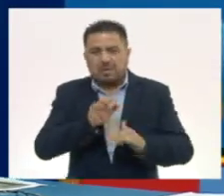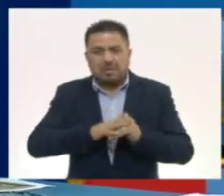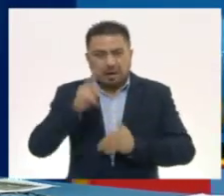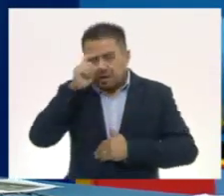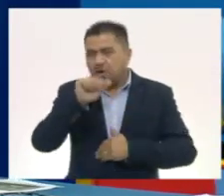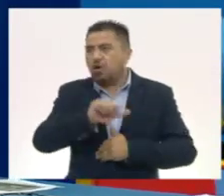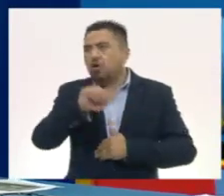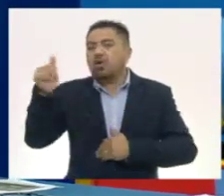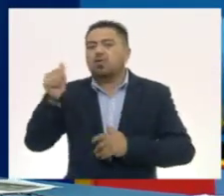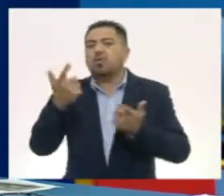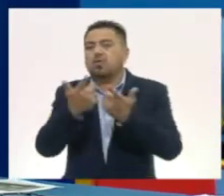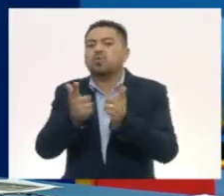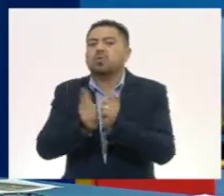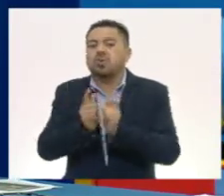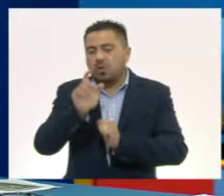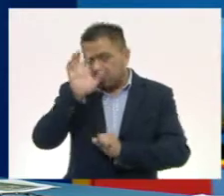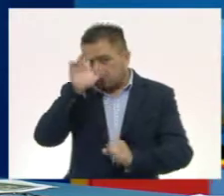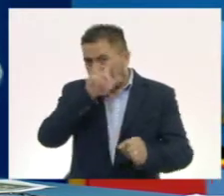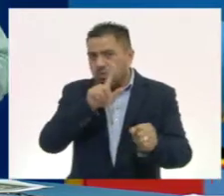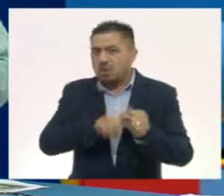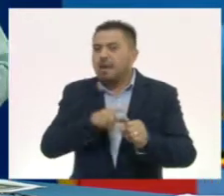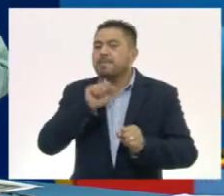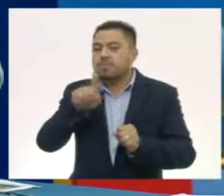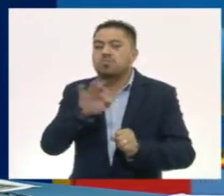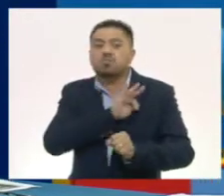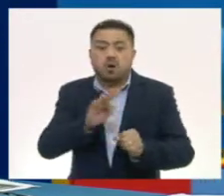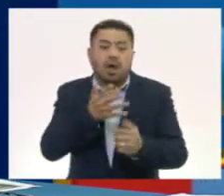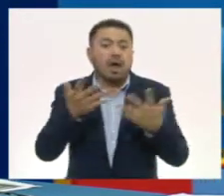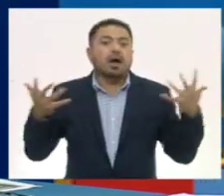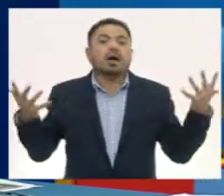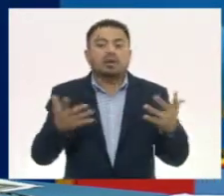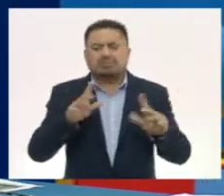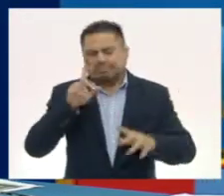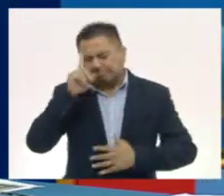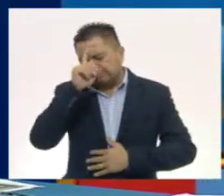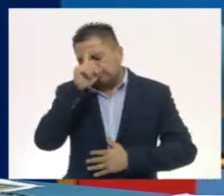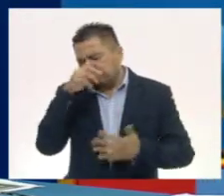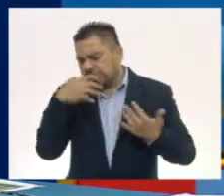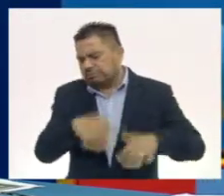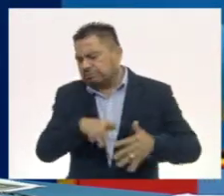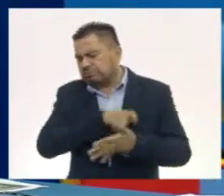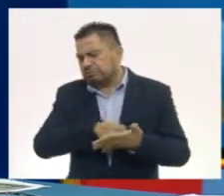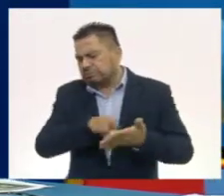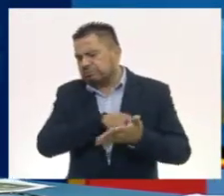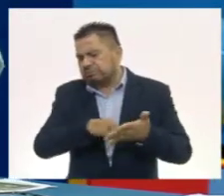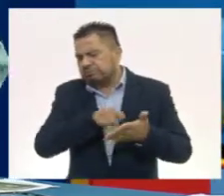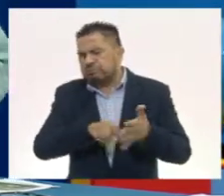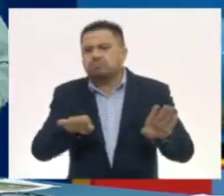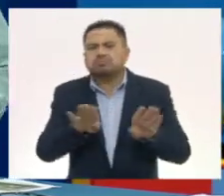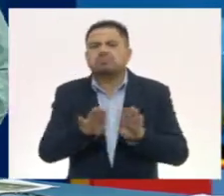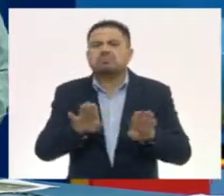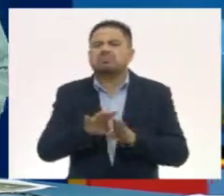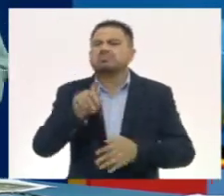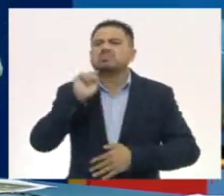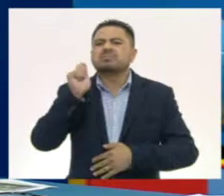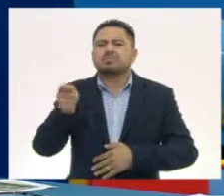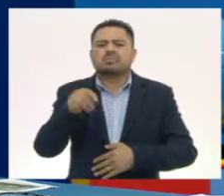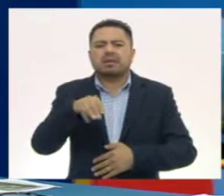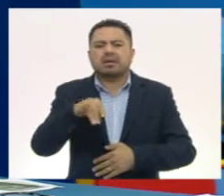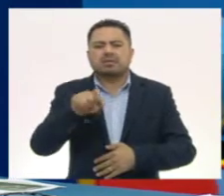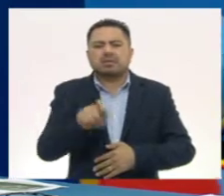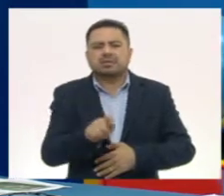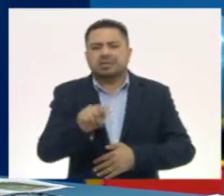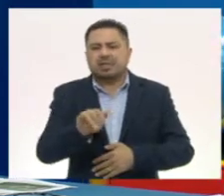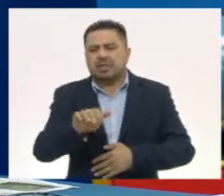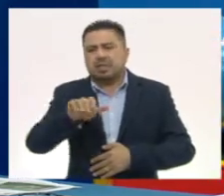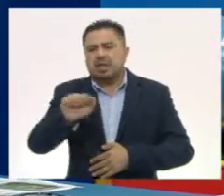otras civilizaciones mesoamericanas que pudieron realizar también complejos sistemas de escritura. Como son los mixtecas,